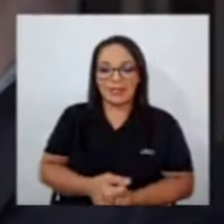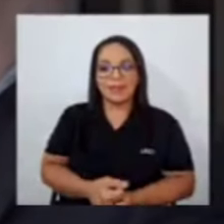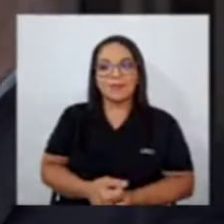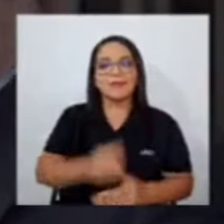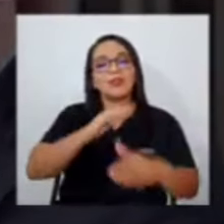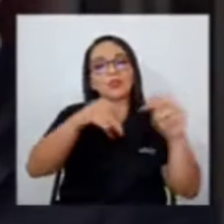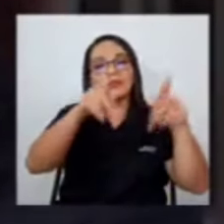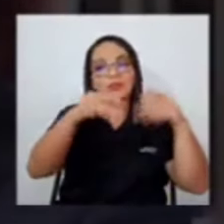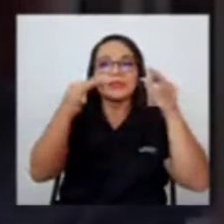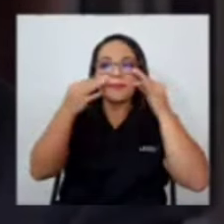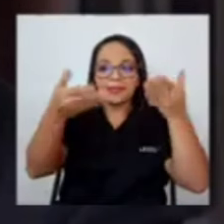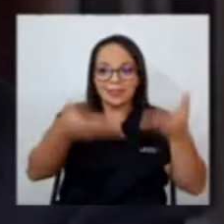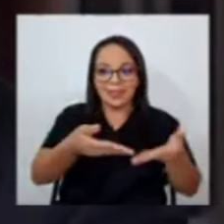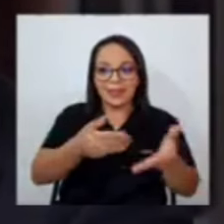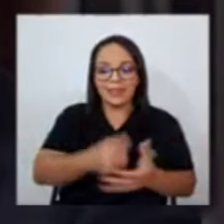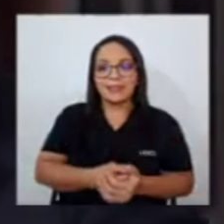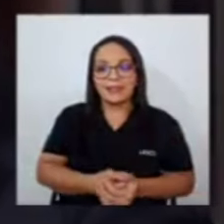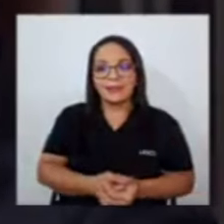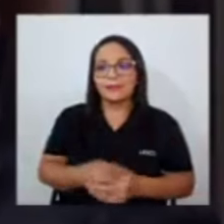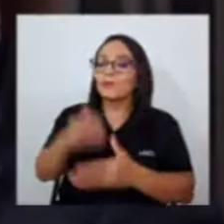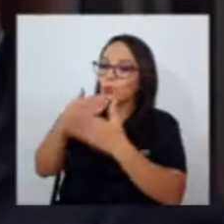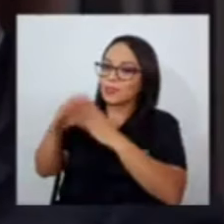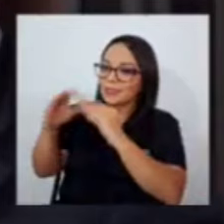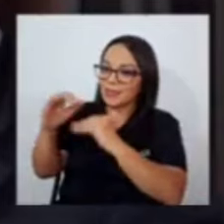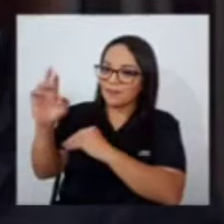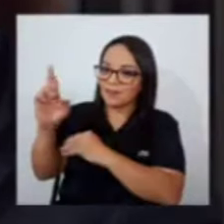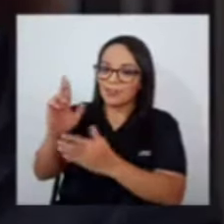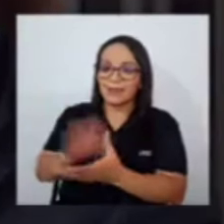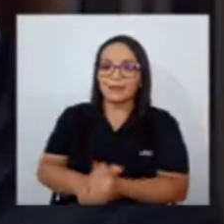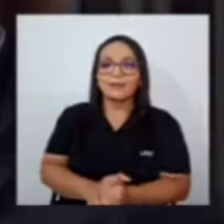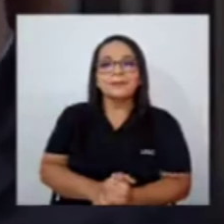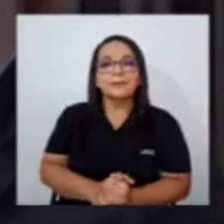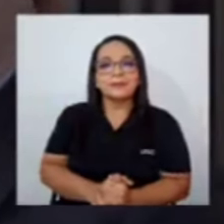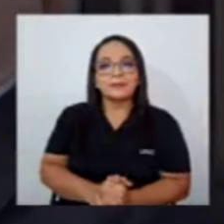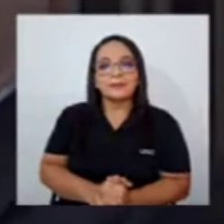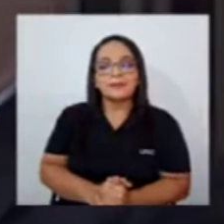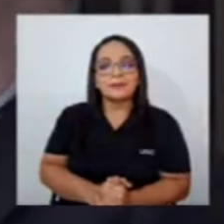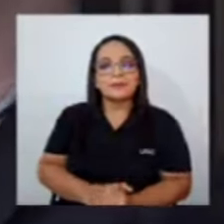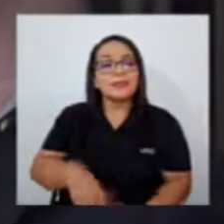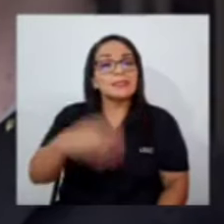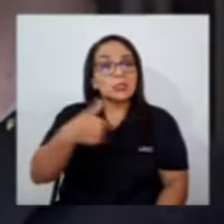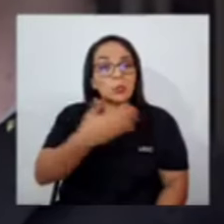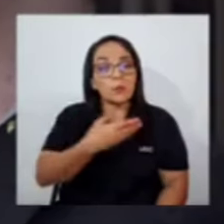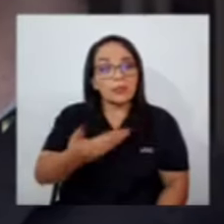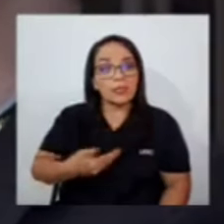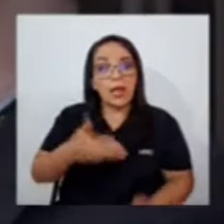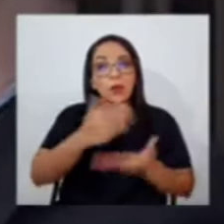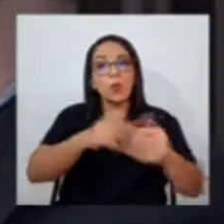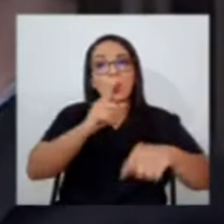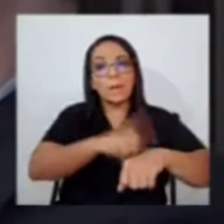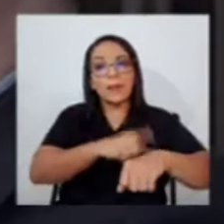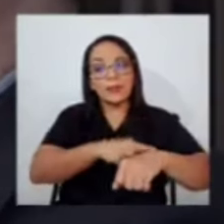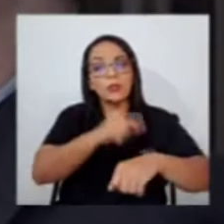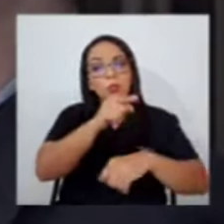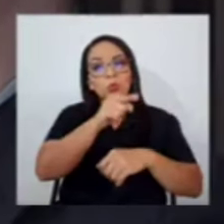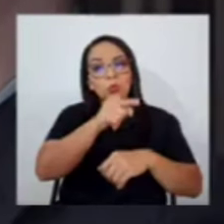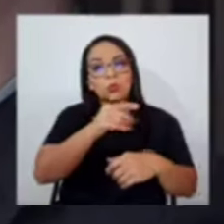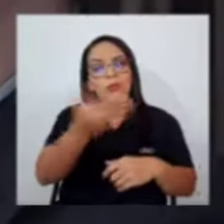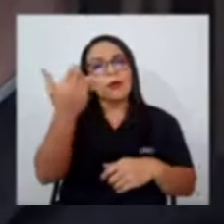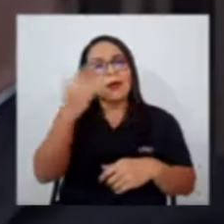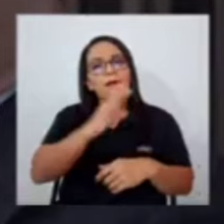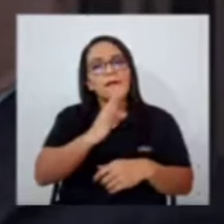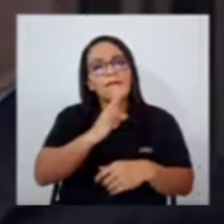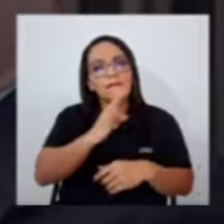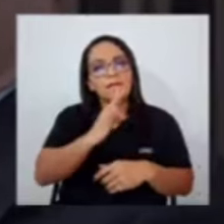presentes buenas tardes don Richard este señor presidente en algún momento usted se ve referido